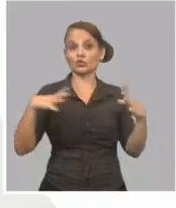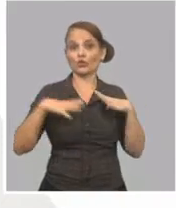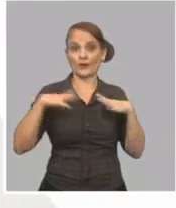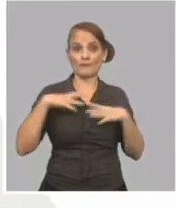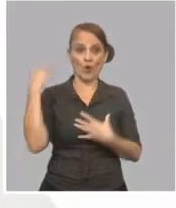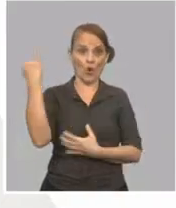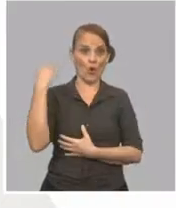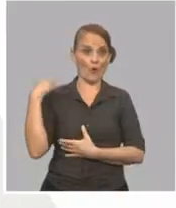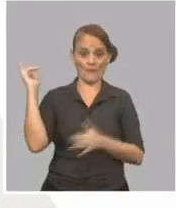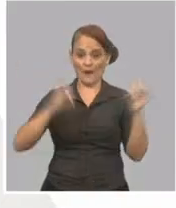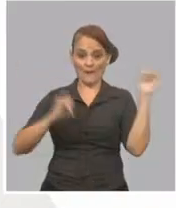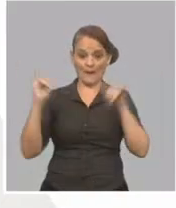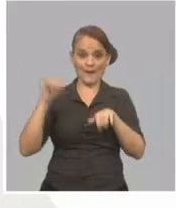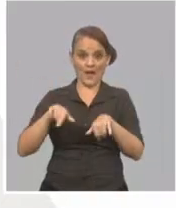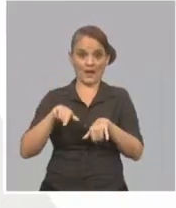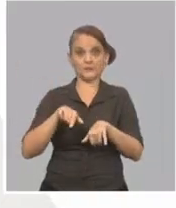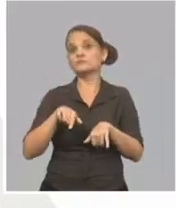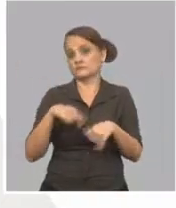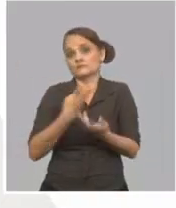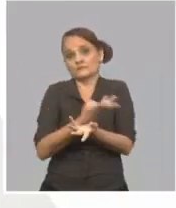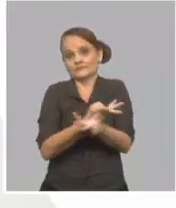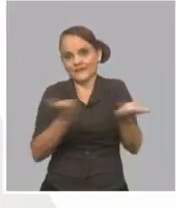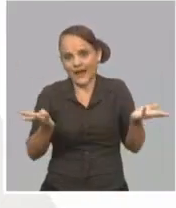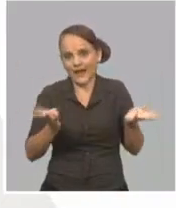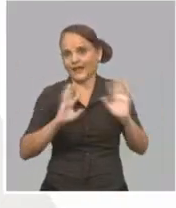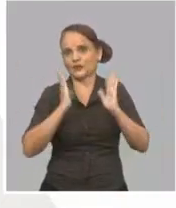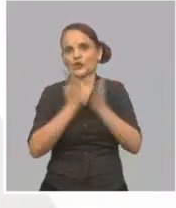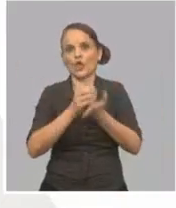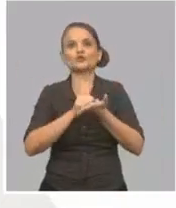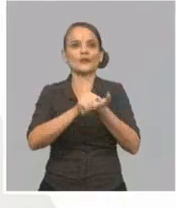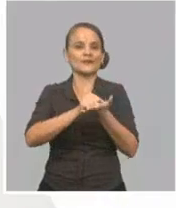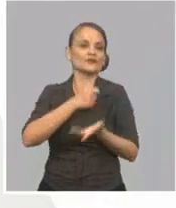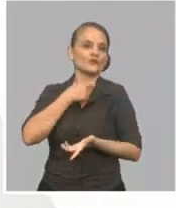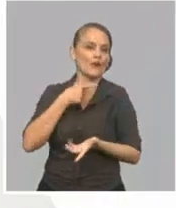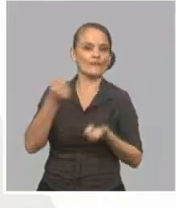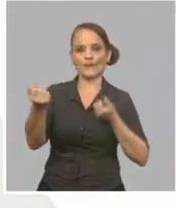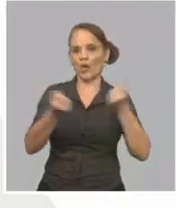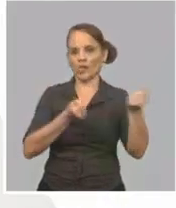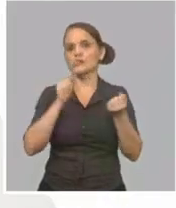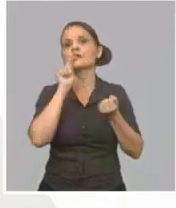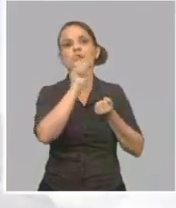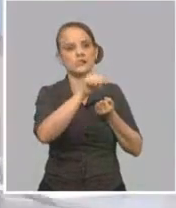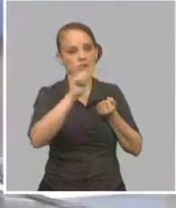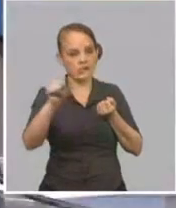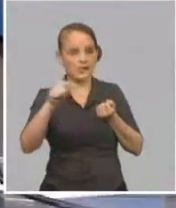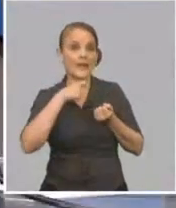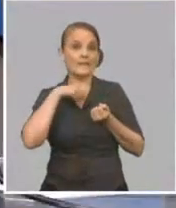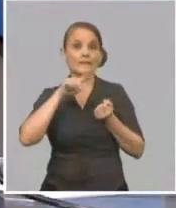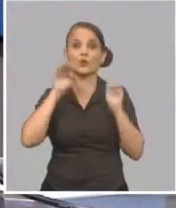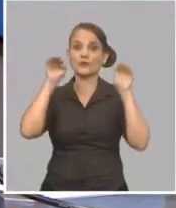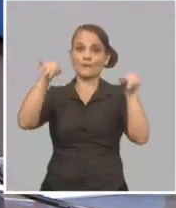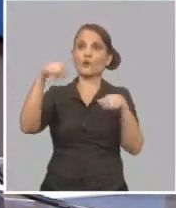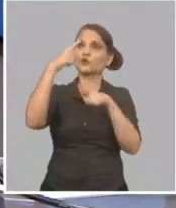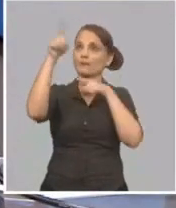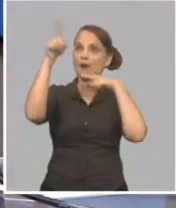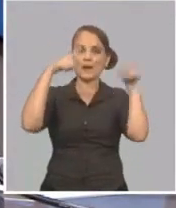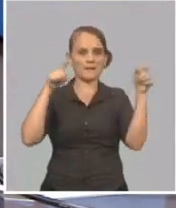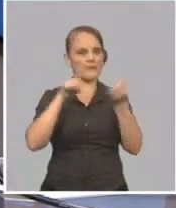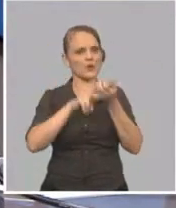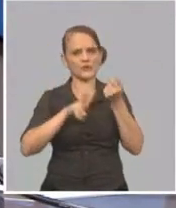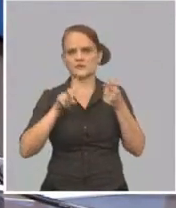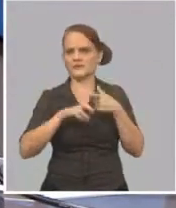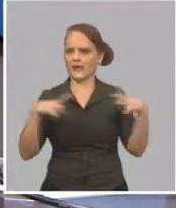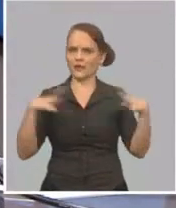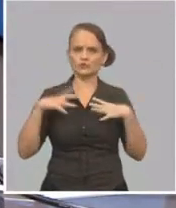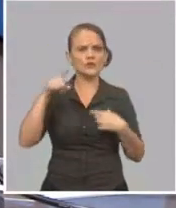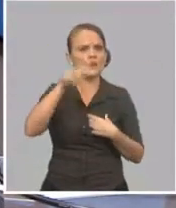nosotros tenemos que garantizar todos los servicios. Ya hemos dicho que hay movilidad interprovincial, que la gente pueda hacer excursiones, que